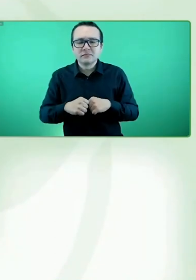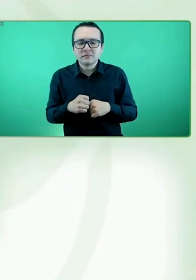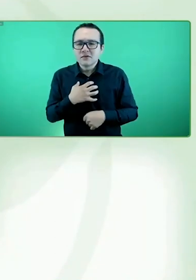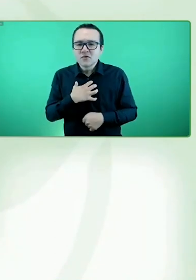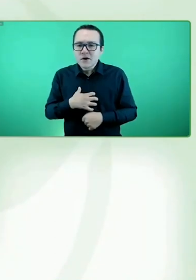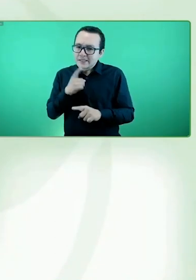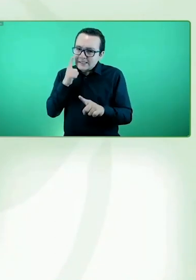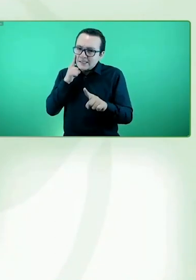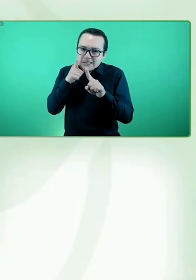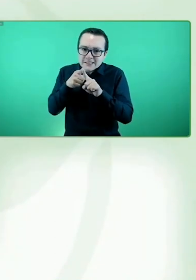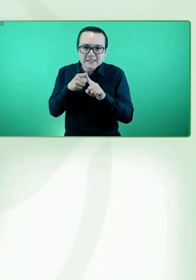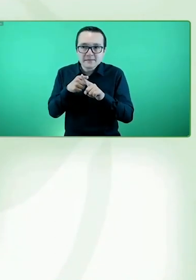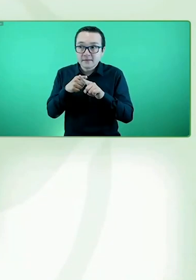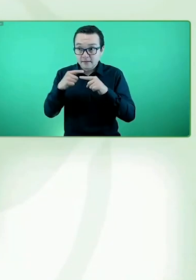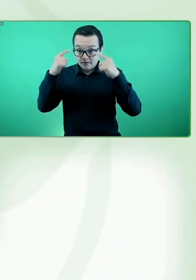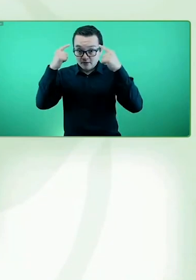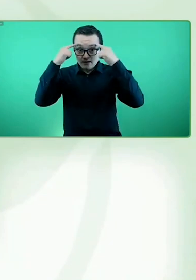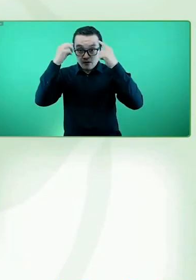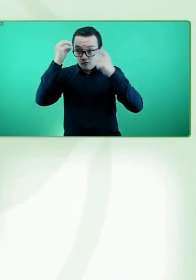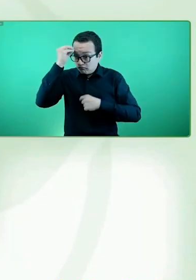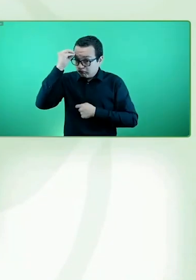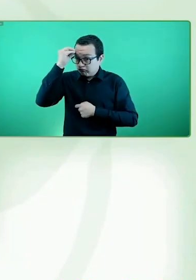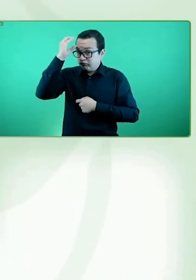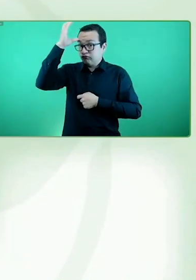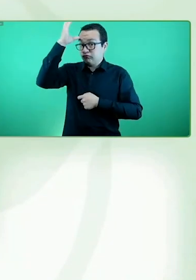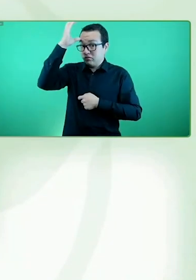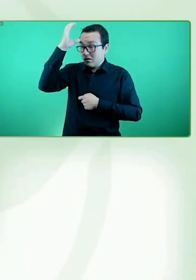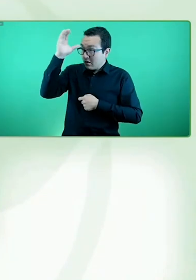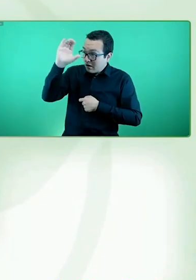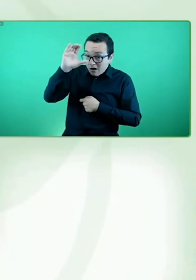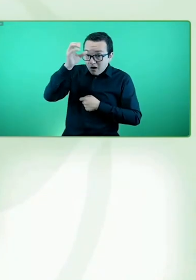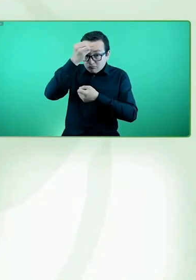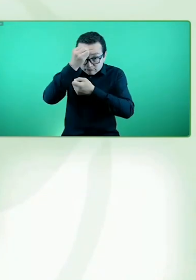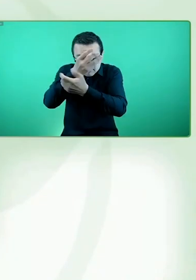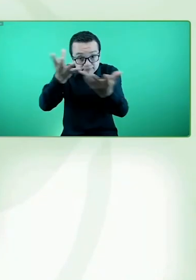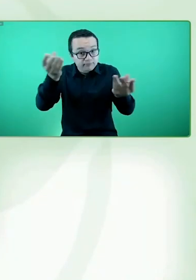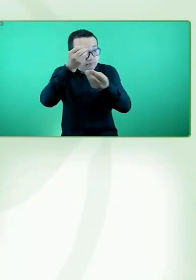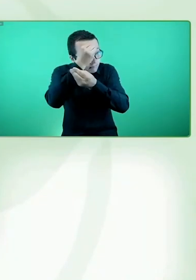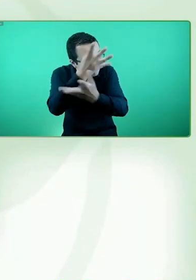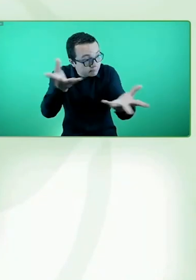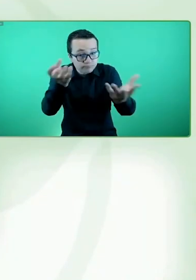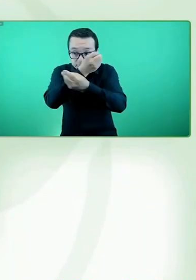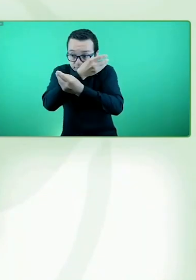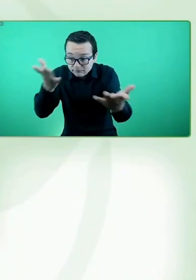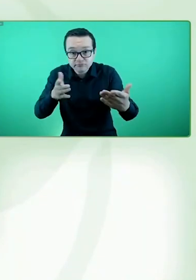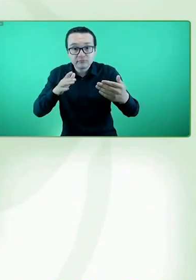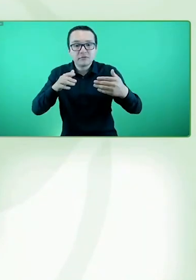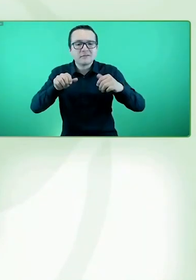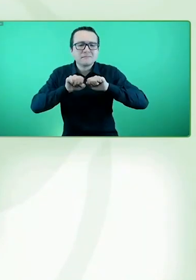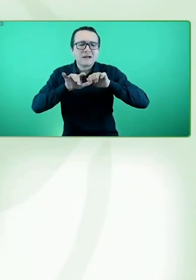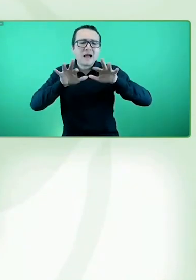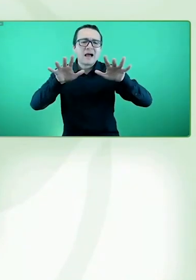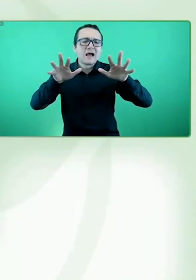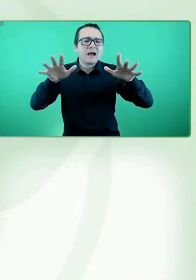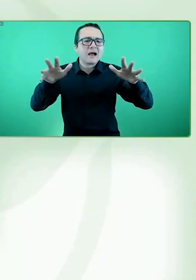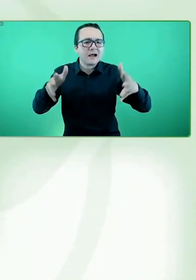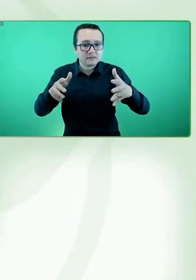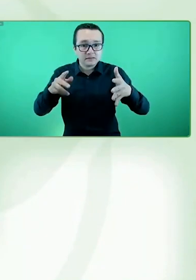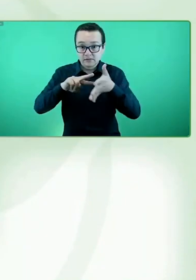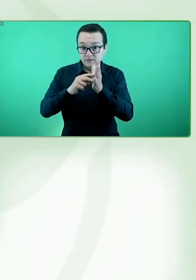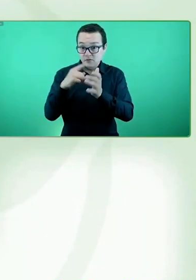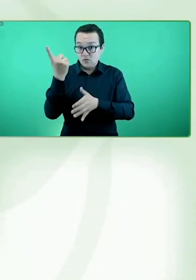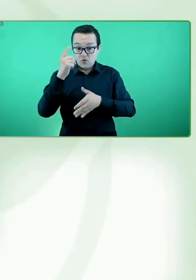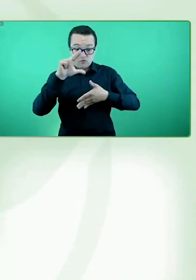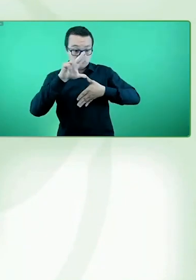conocimiento que tiene esta plataforma, que es Ciro Project. No solamente en América Latina y el mundo hispanoparlante,